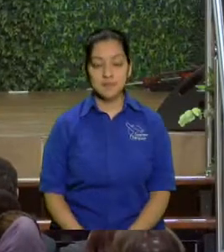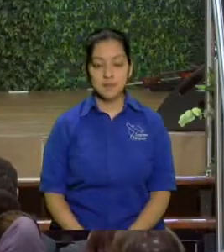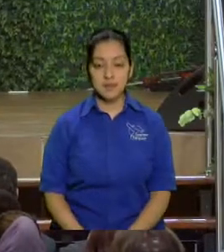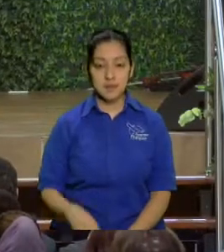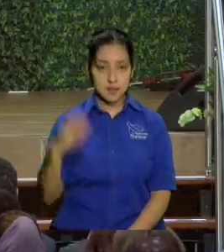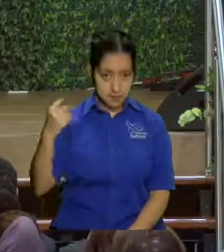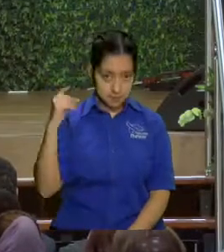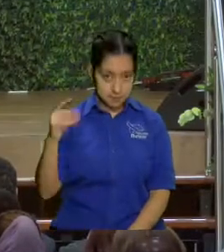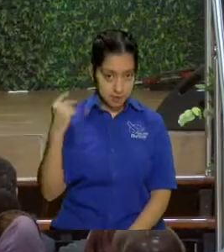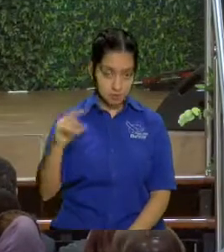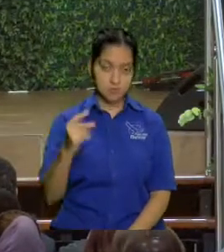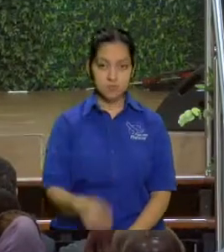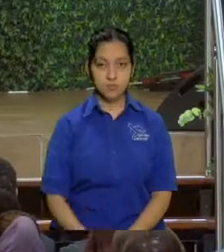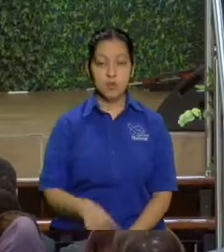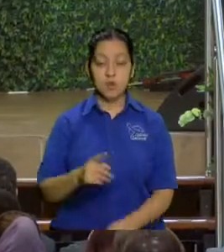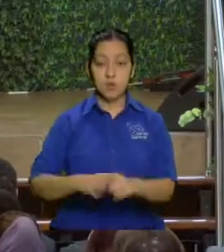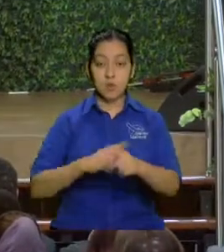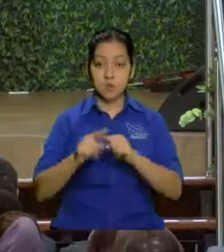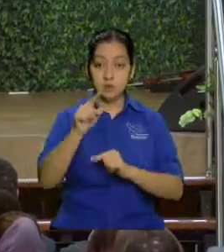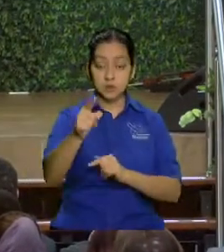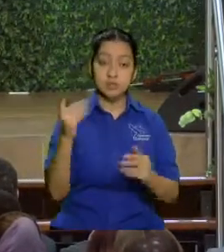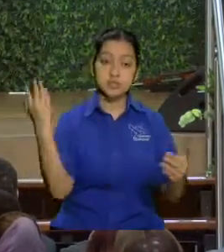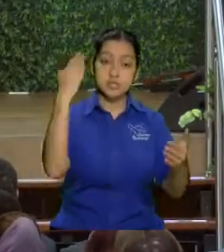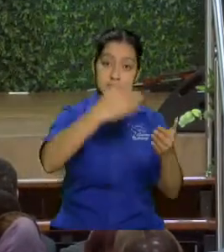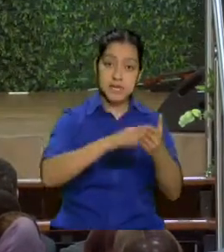brevemente cuando llegues a tu casa